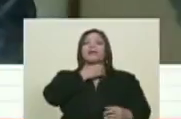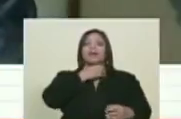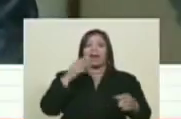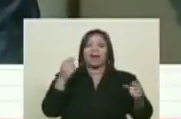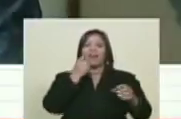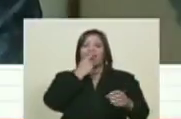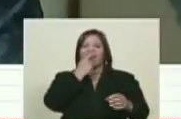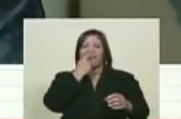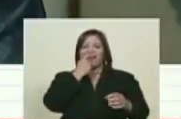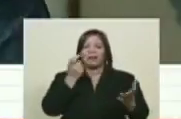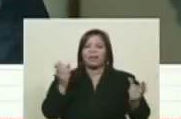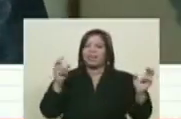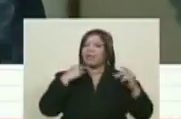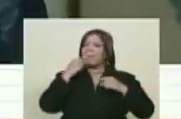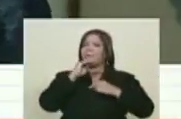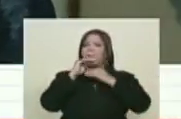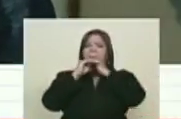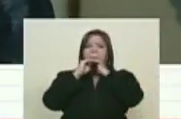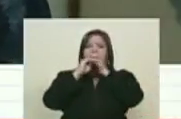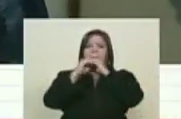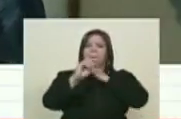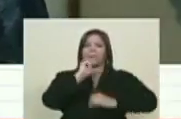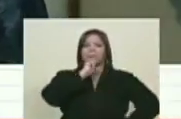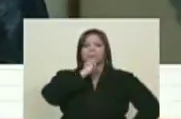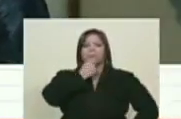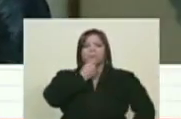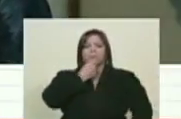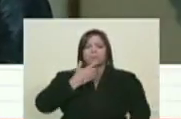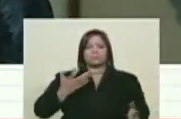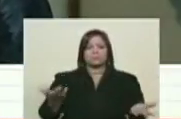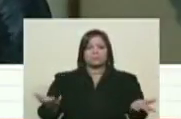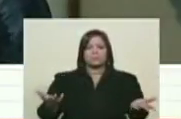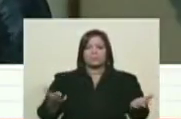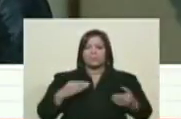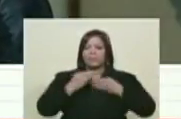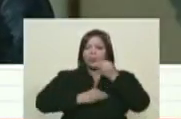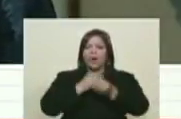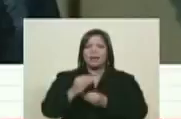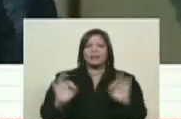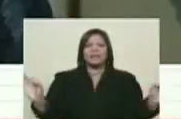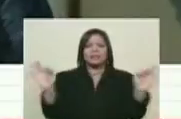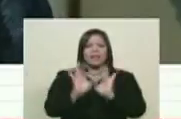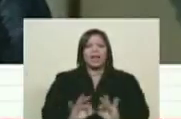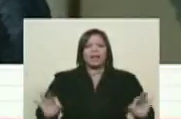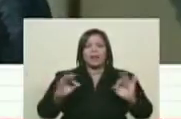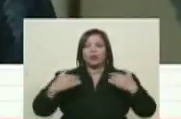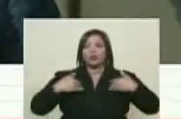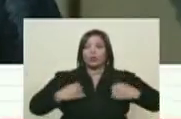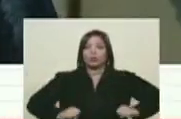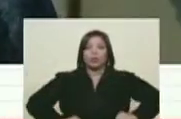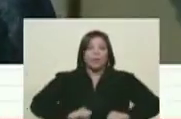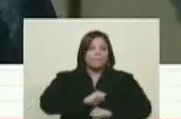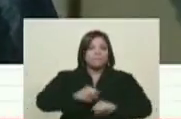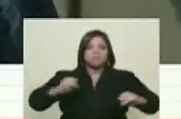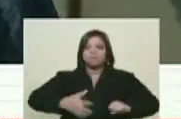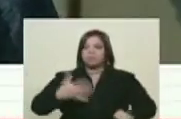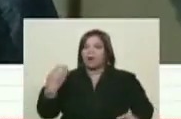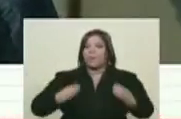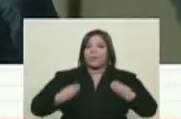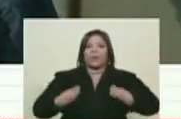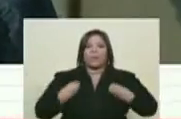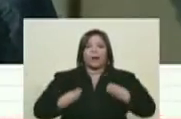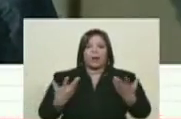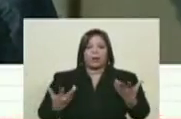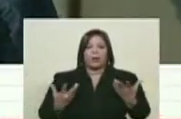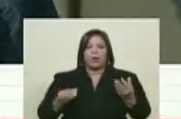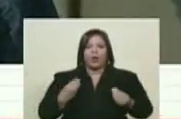fiscalía dijo absolutamente nada. Entonces nosotros movidos, conmocionados, preocupados de